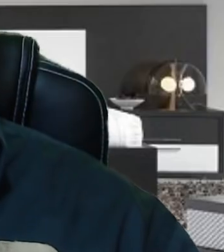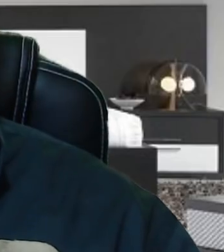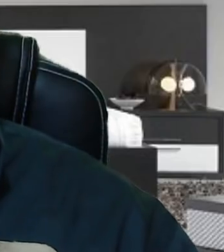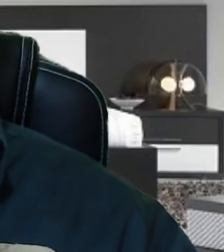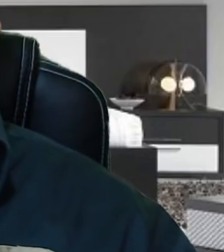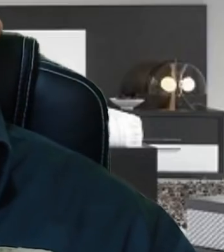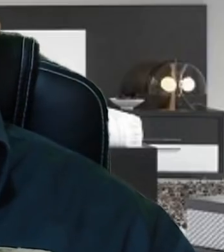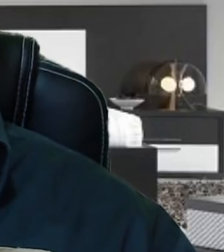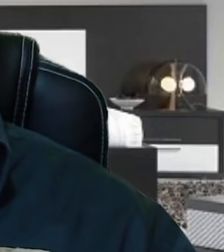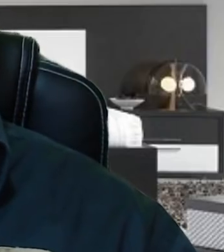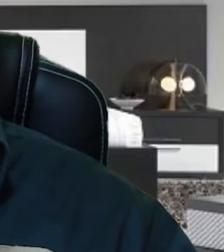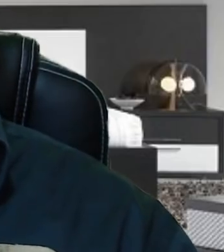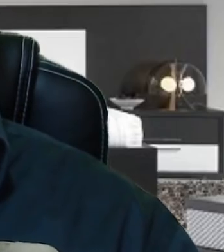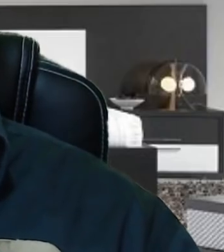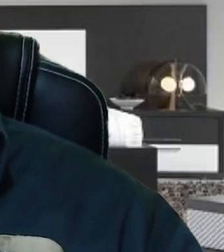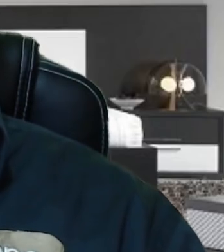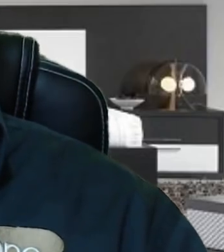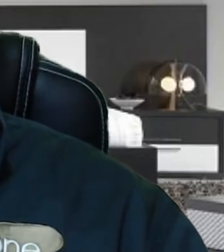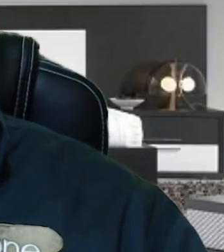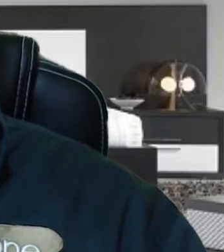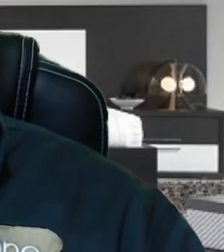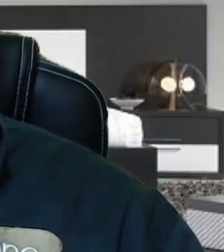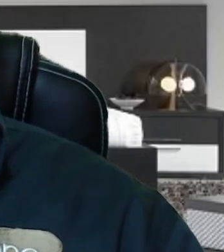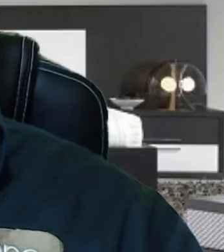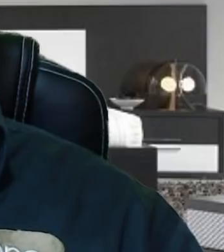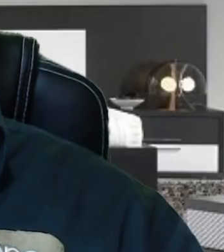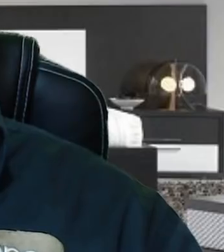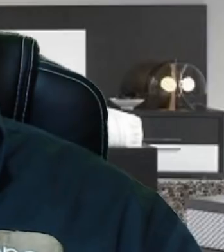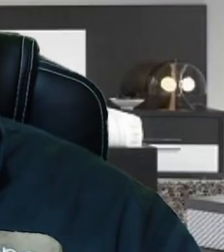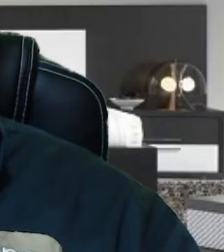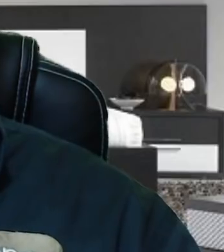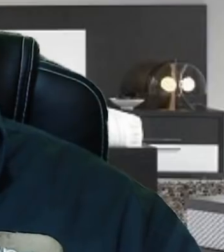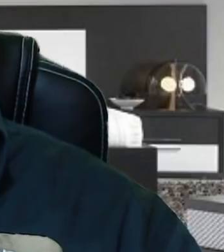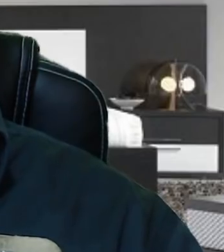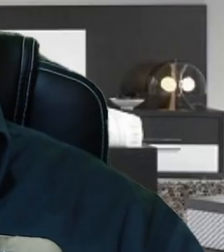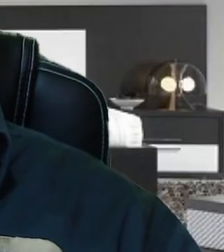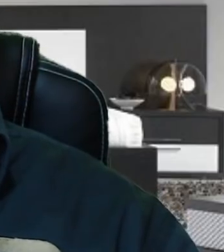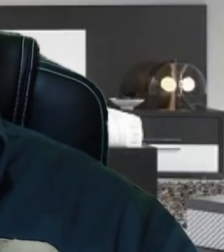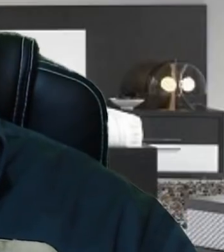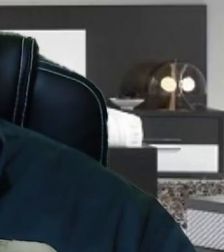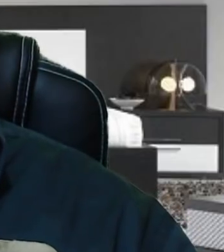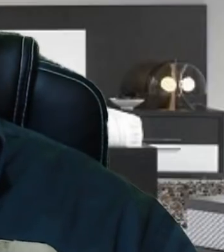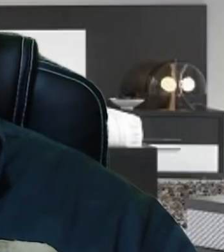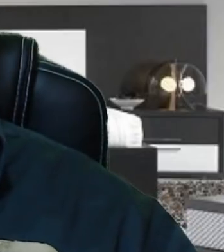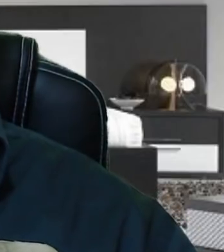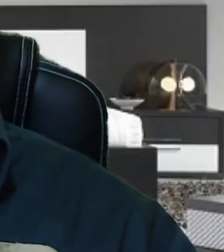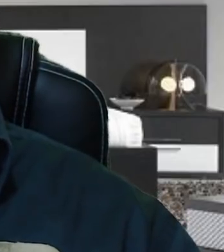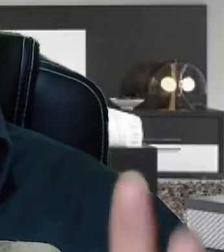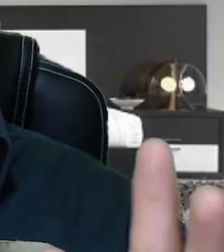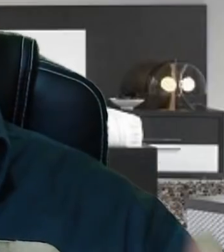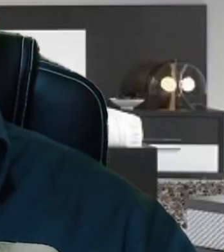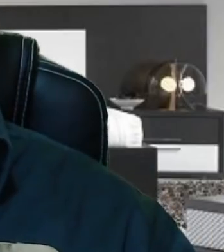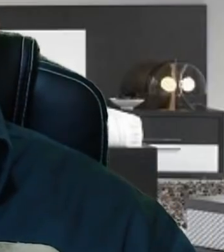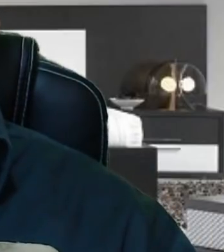a Claudio X. González. Seguramente los que están ocupando el carguito, ya le agarraron